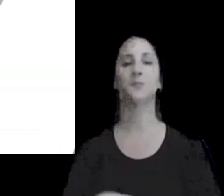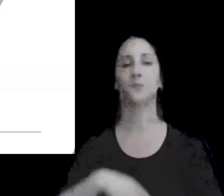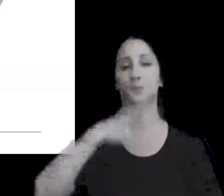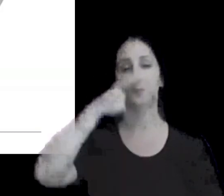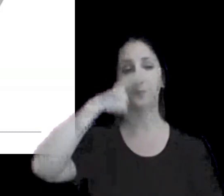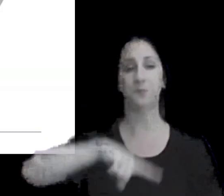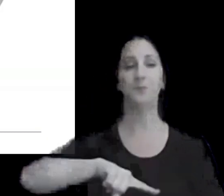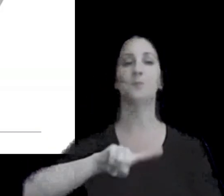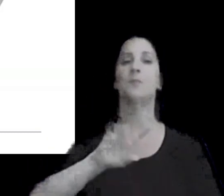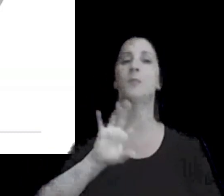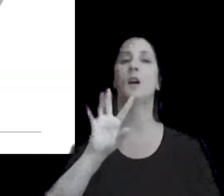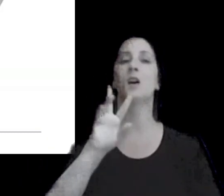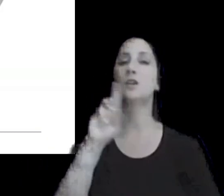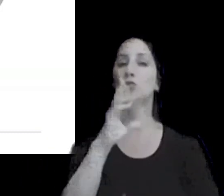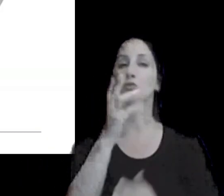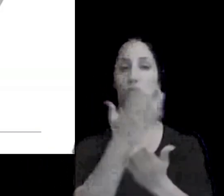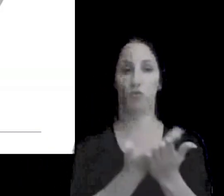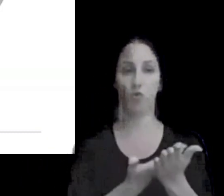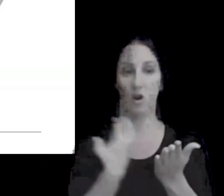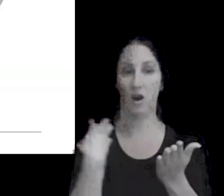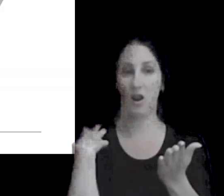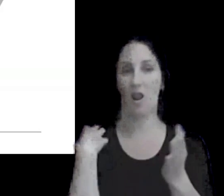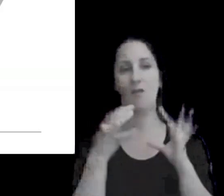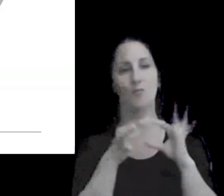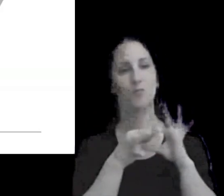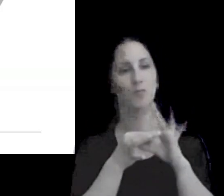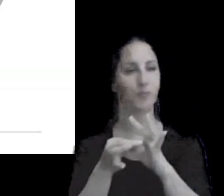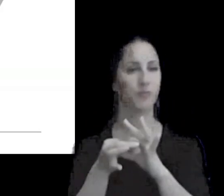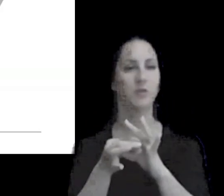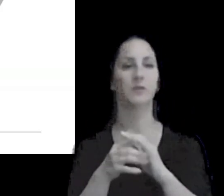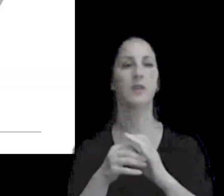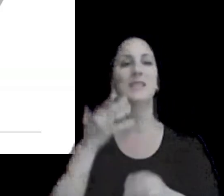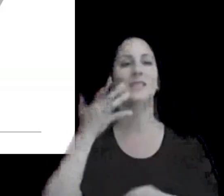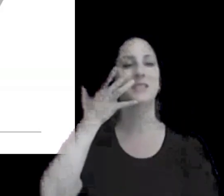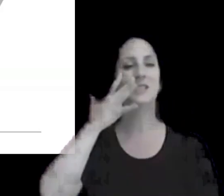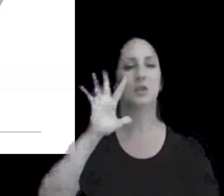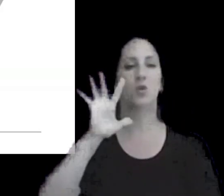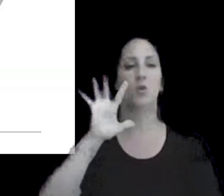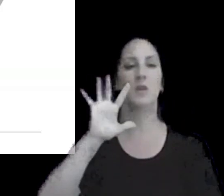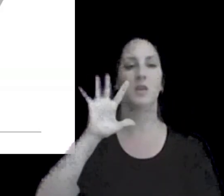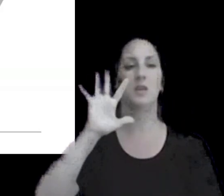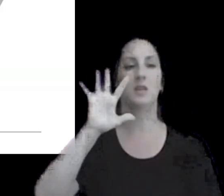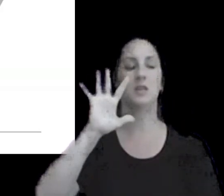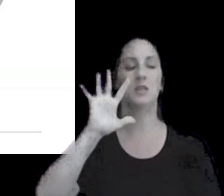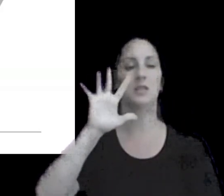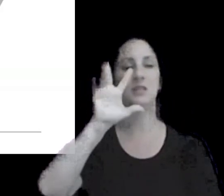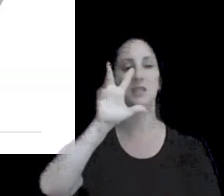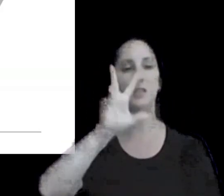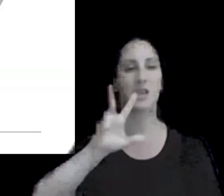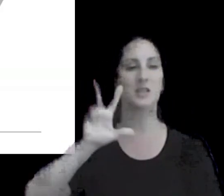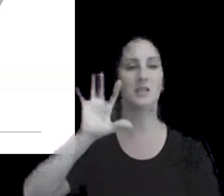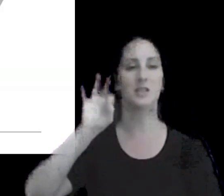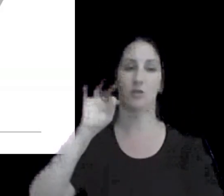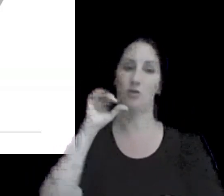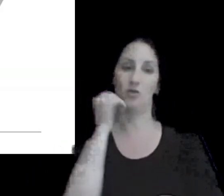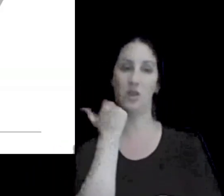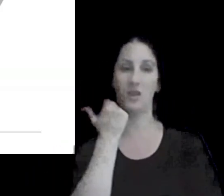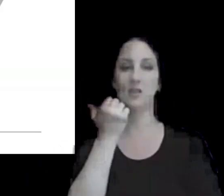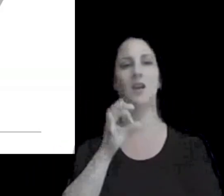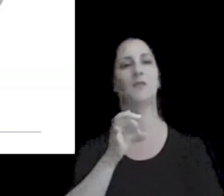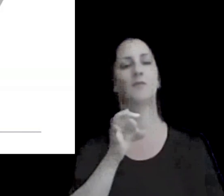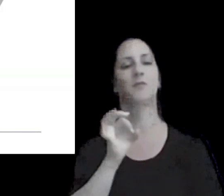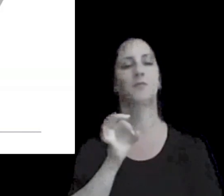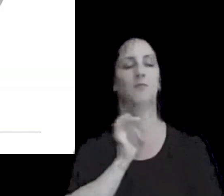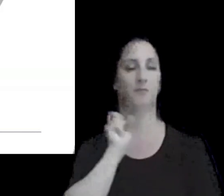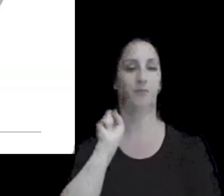relacionada con o asociada con el régimen es la resolución 5306